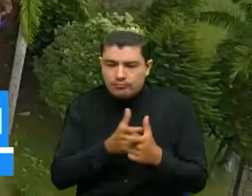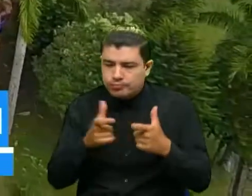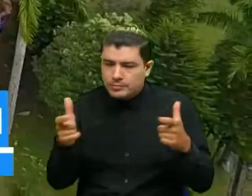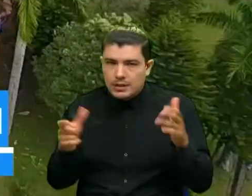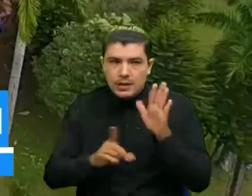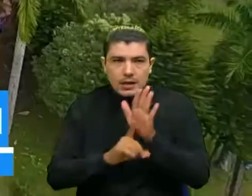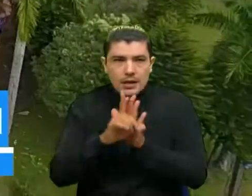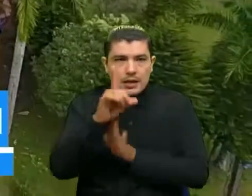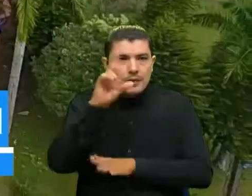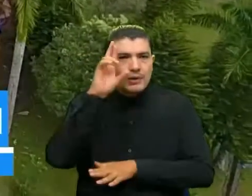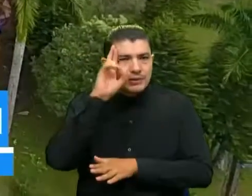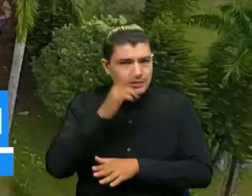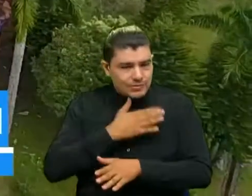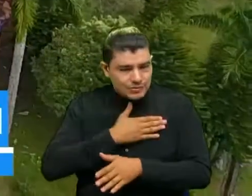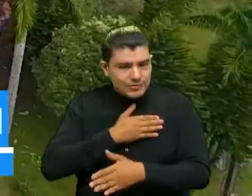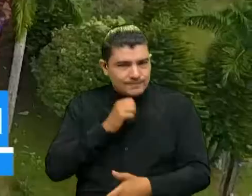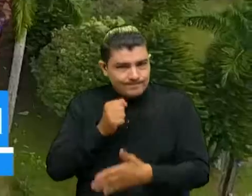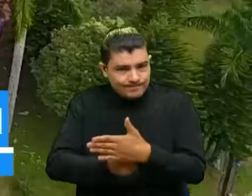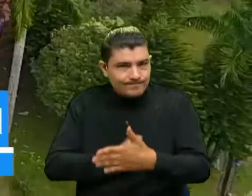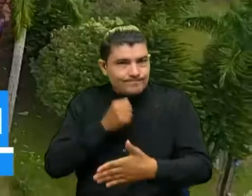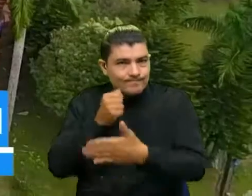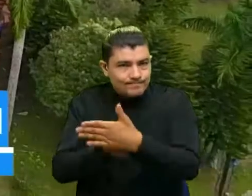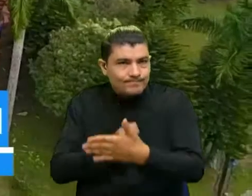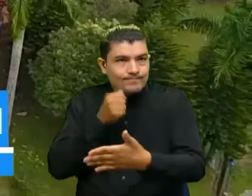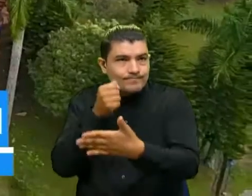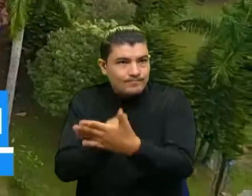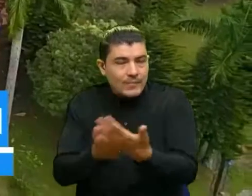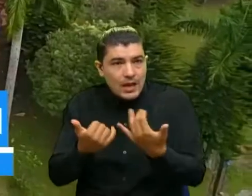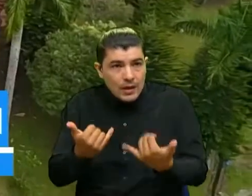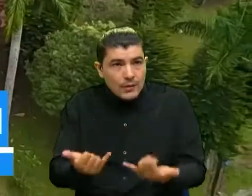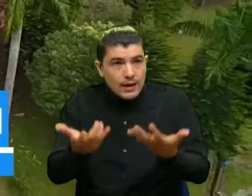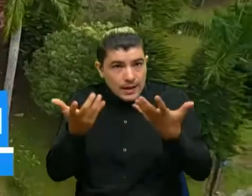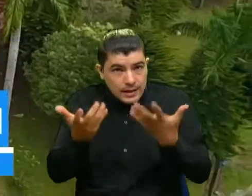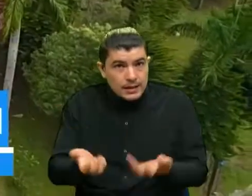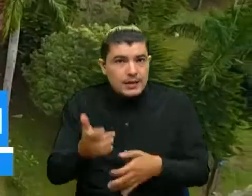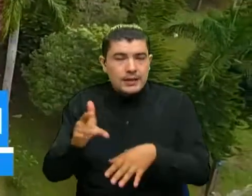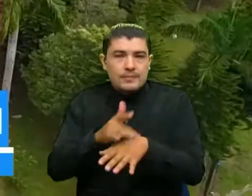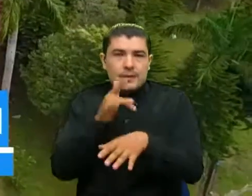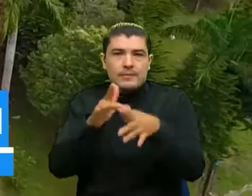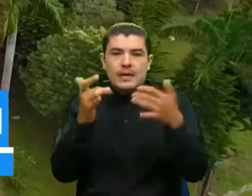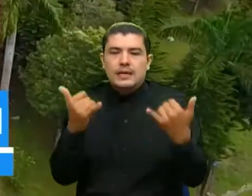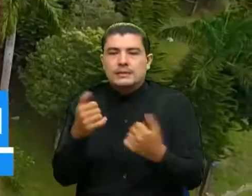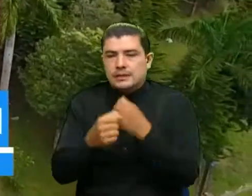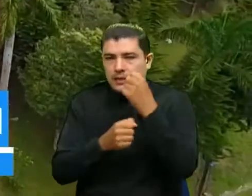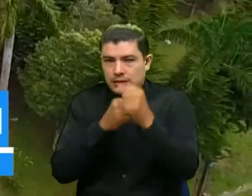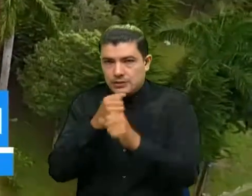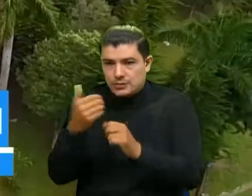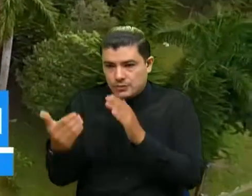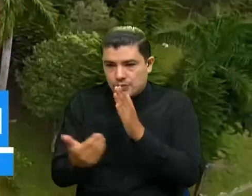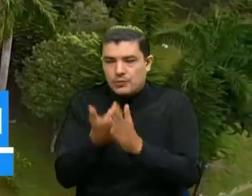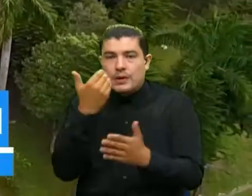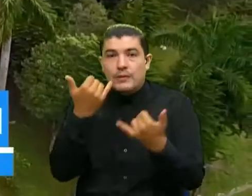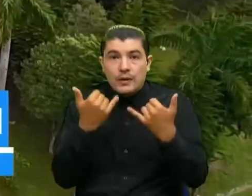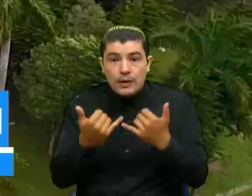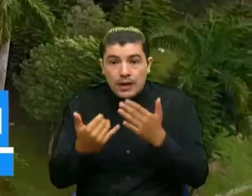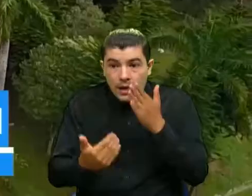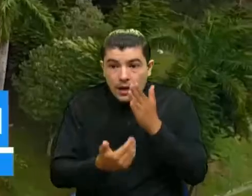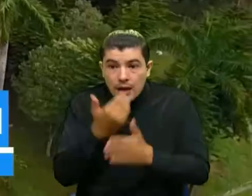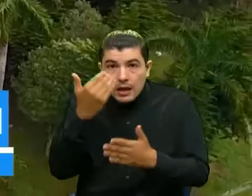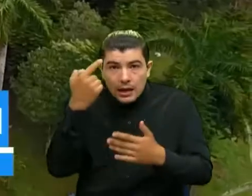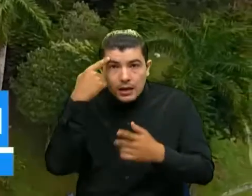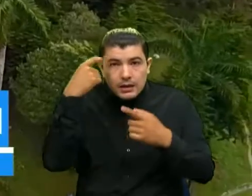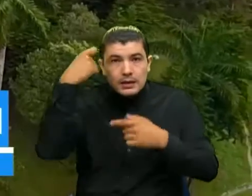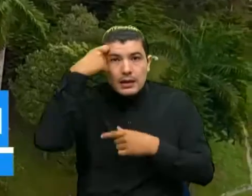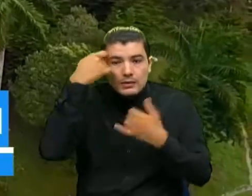y este es el principio que queremos imponer durante este nuevo periodo durante este nuevo reto que hemos